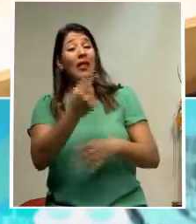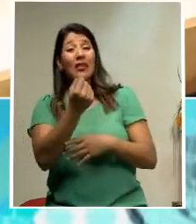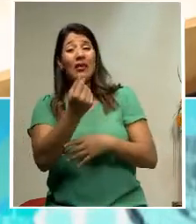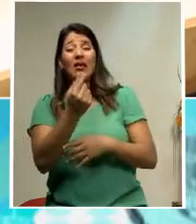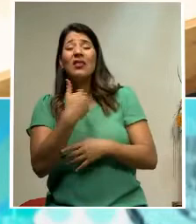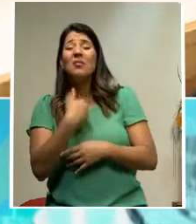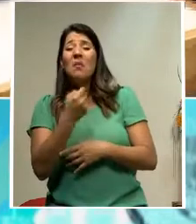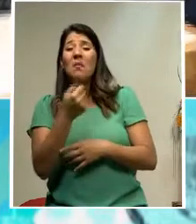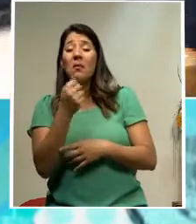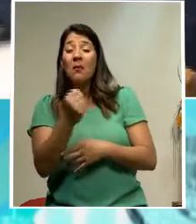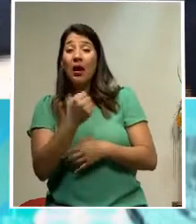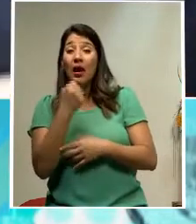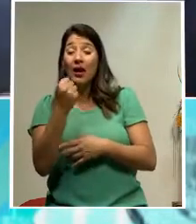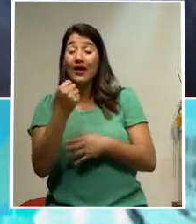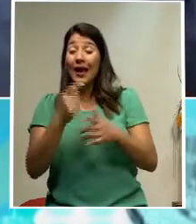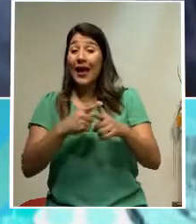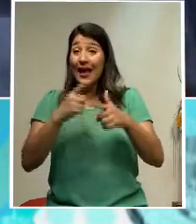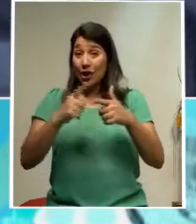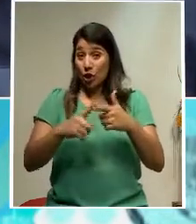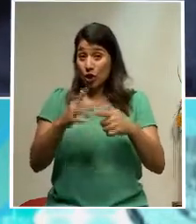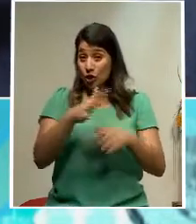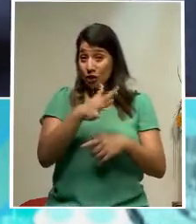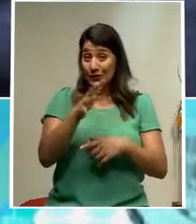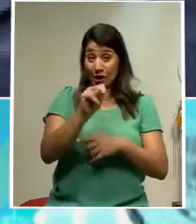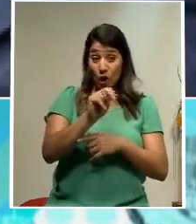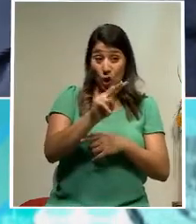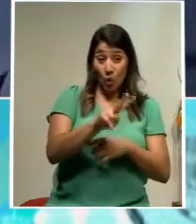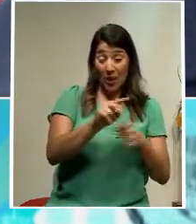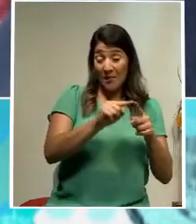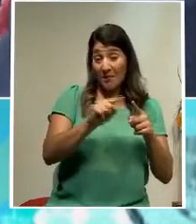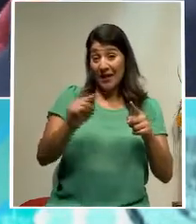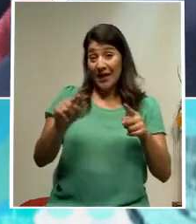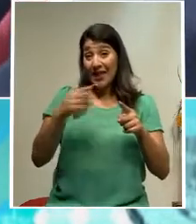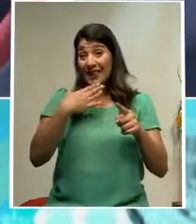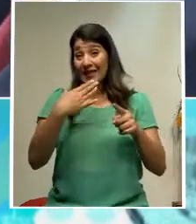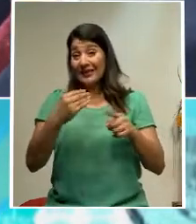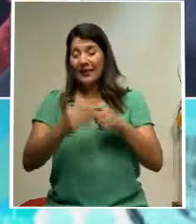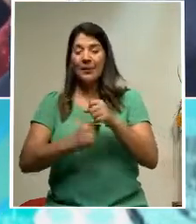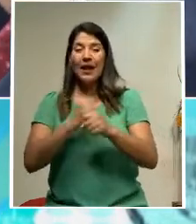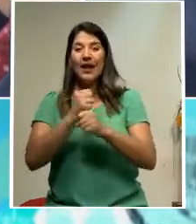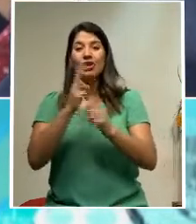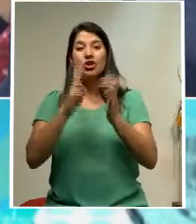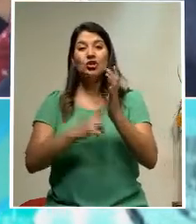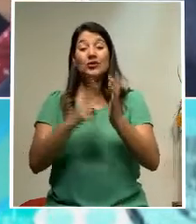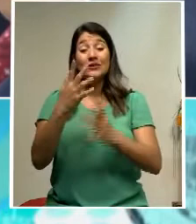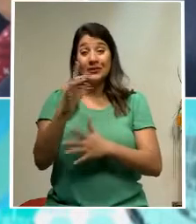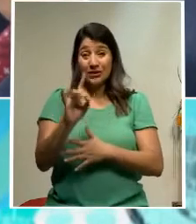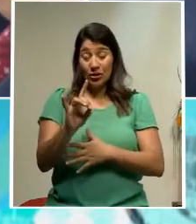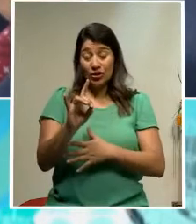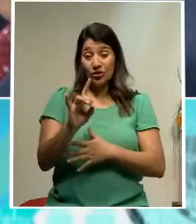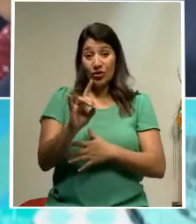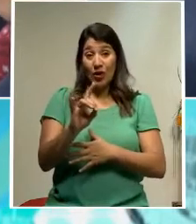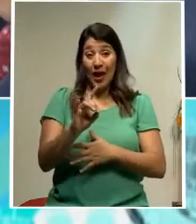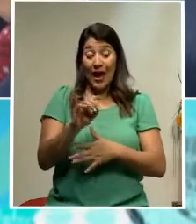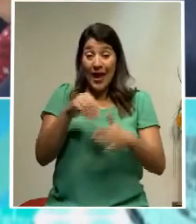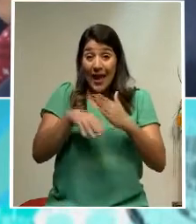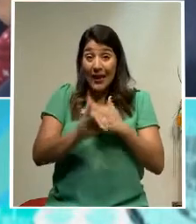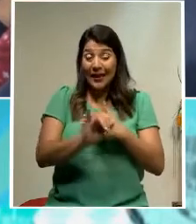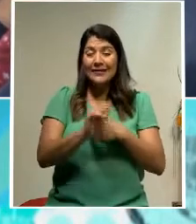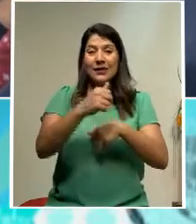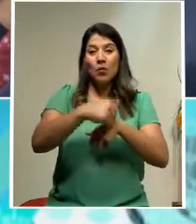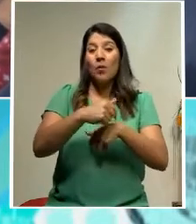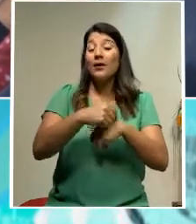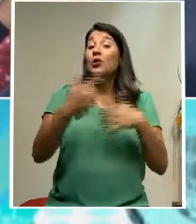teniendo pérdidas y es entre noviembre y diciembre del año 2018 cuando se realiza ya